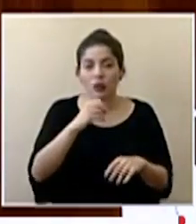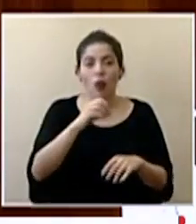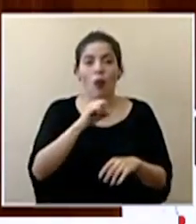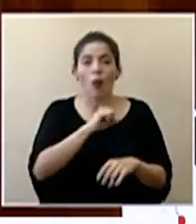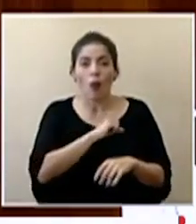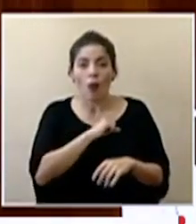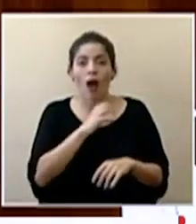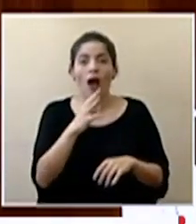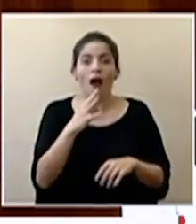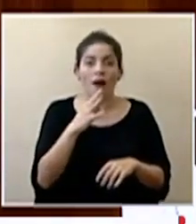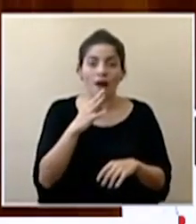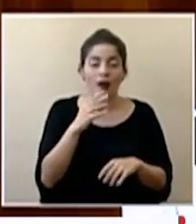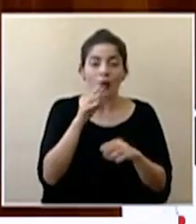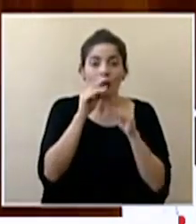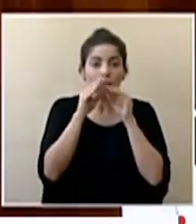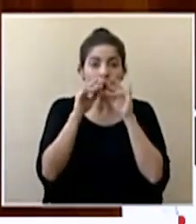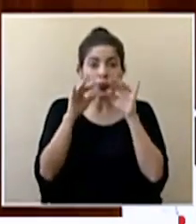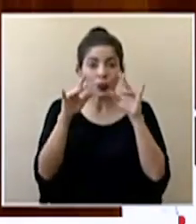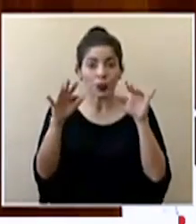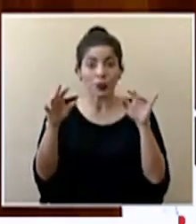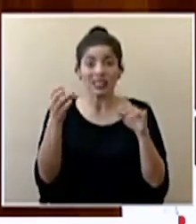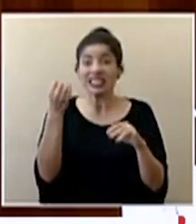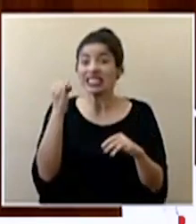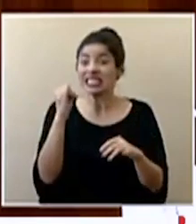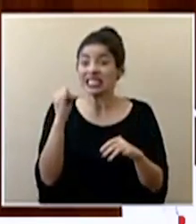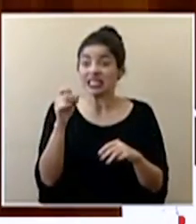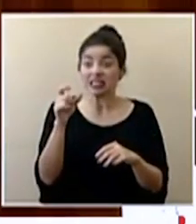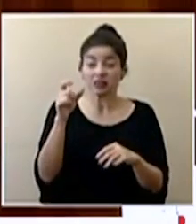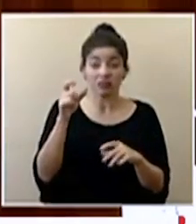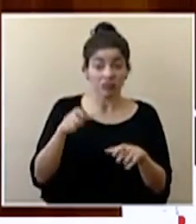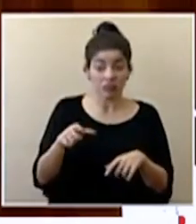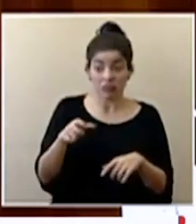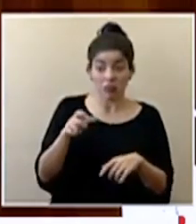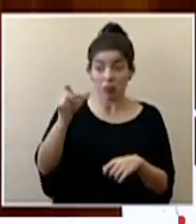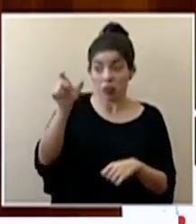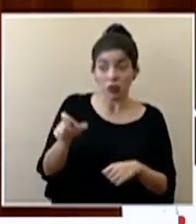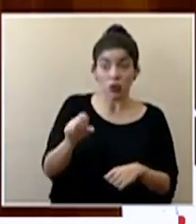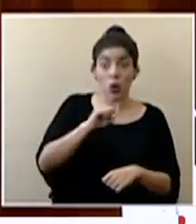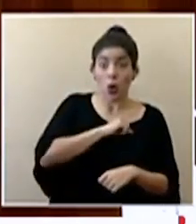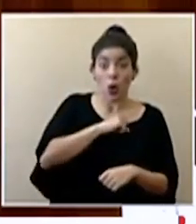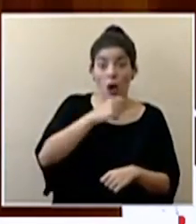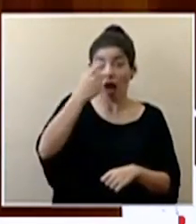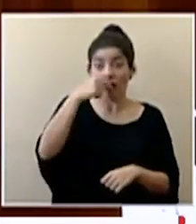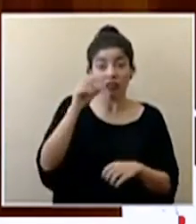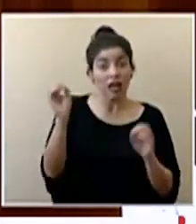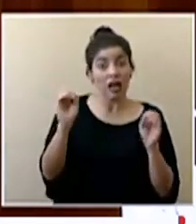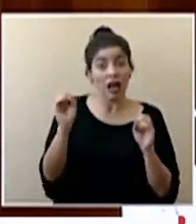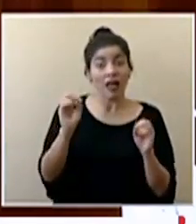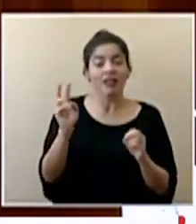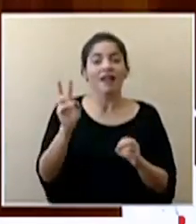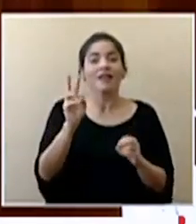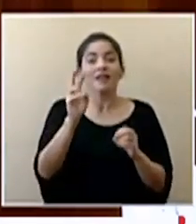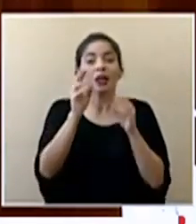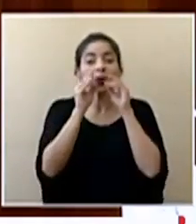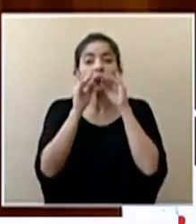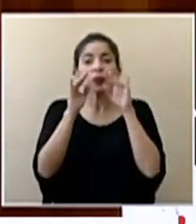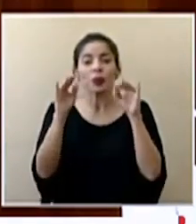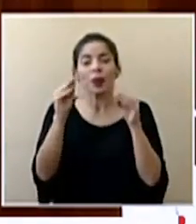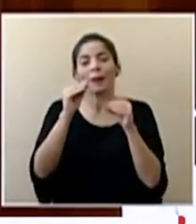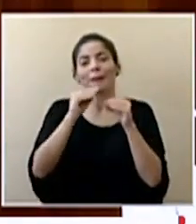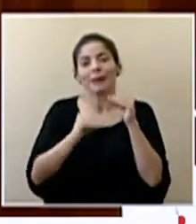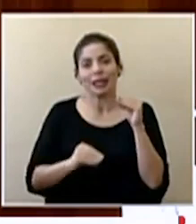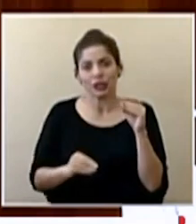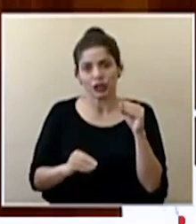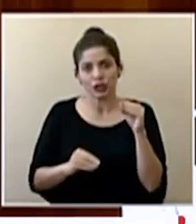que ya dijimos que si no hay tos o estornudos la cantidad de virus va a ser menor